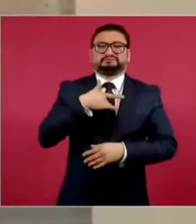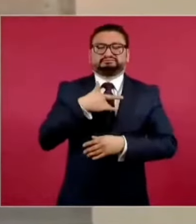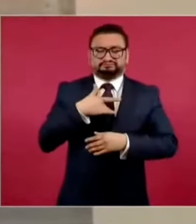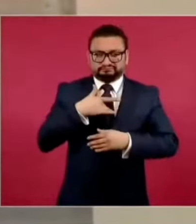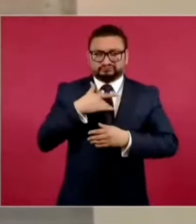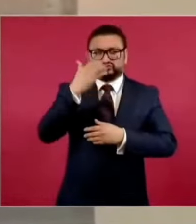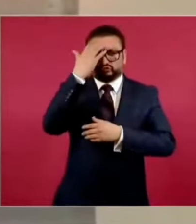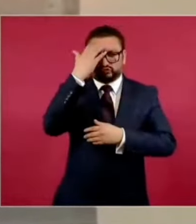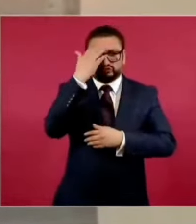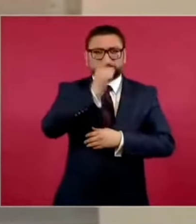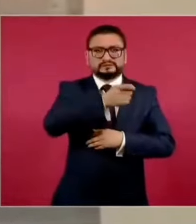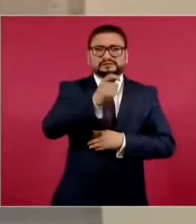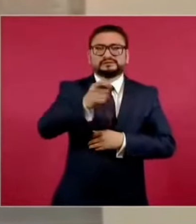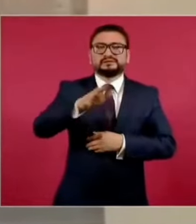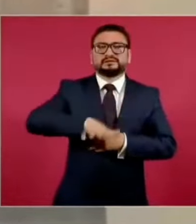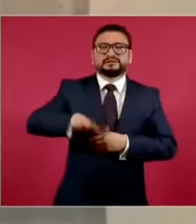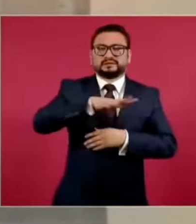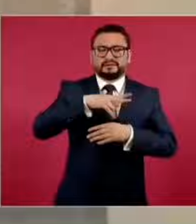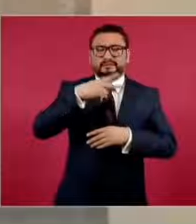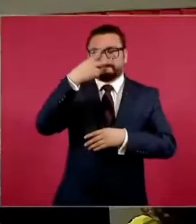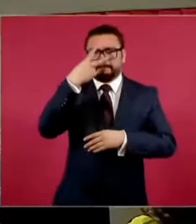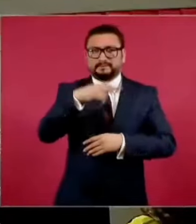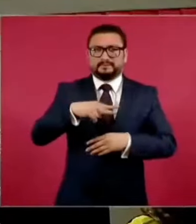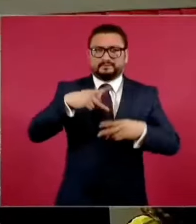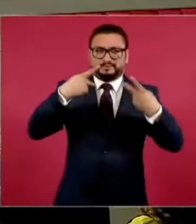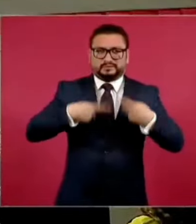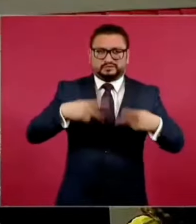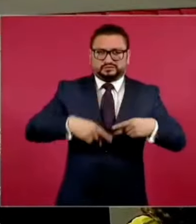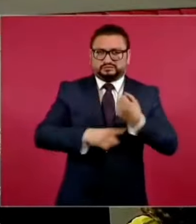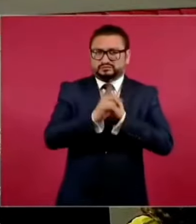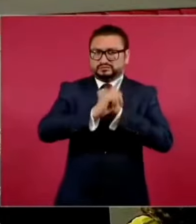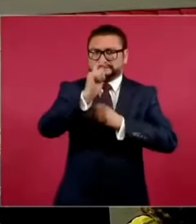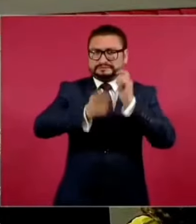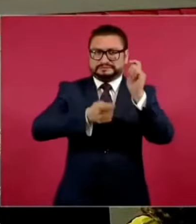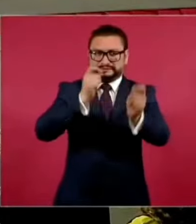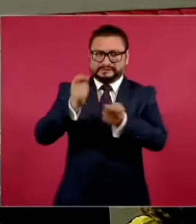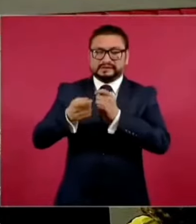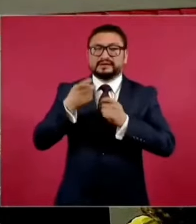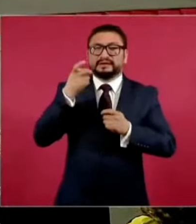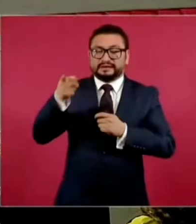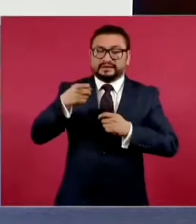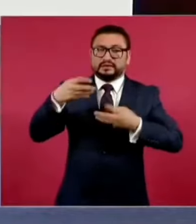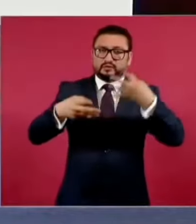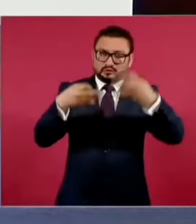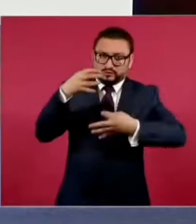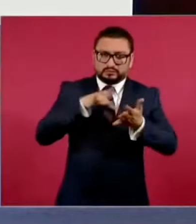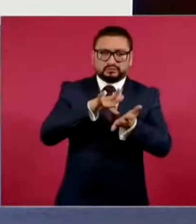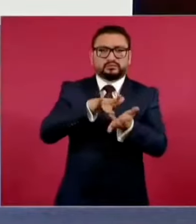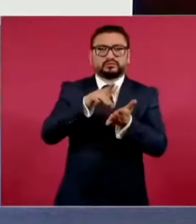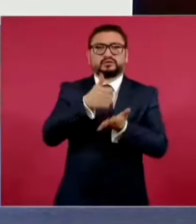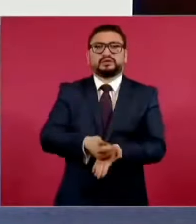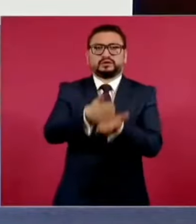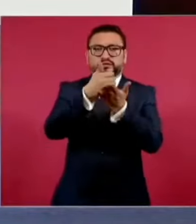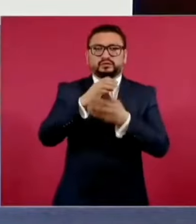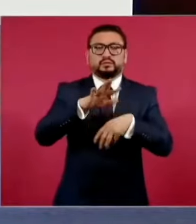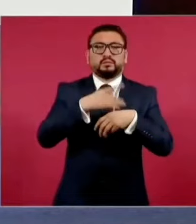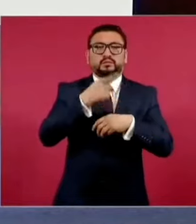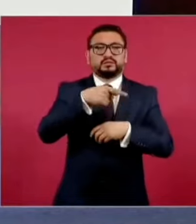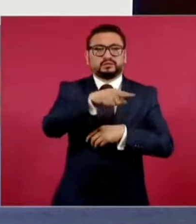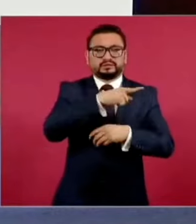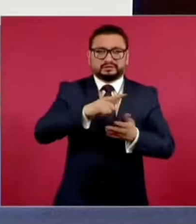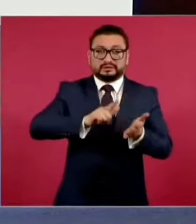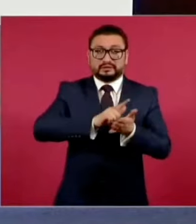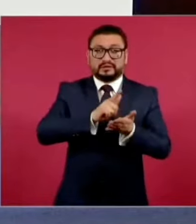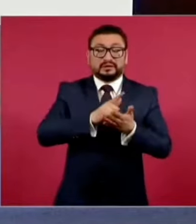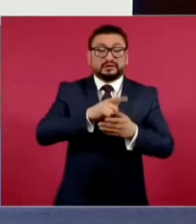conocer cuáles son las problemáticas. que está viviendo la ciudadanía, que abone a combatir la impunidad y